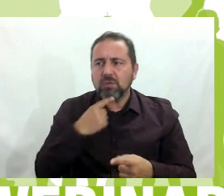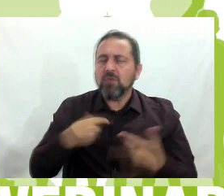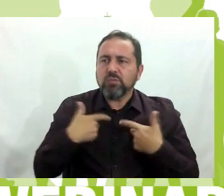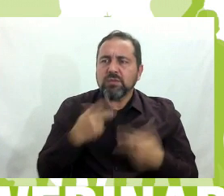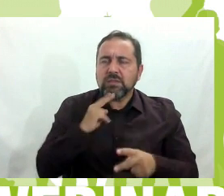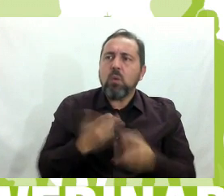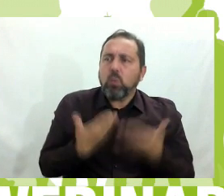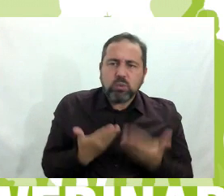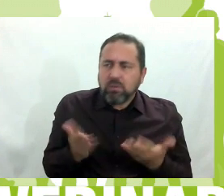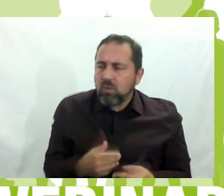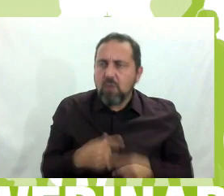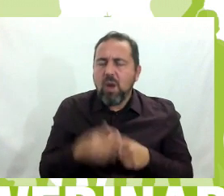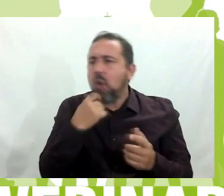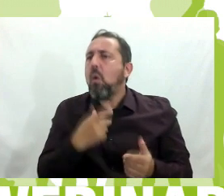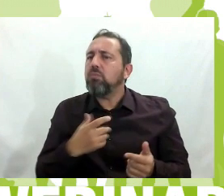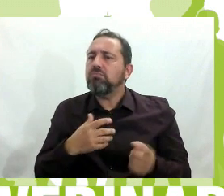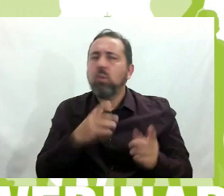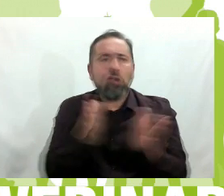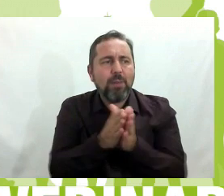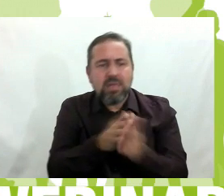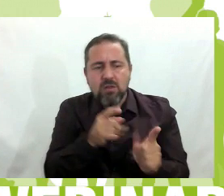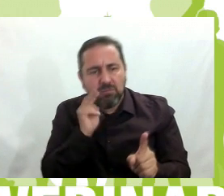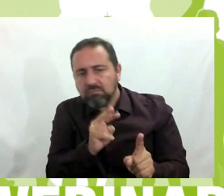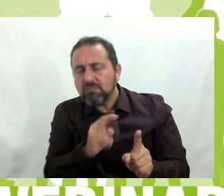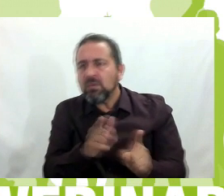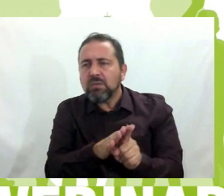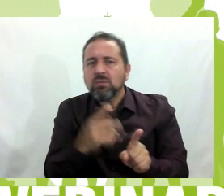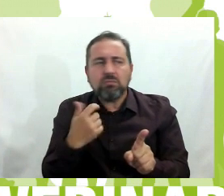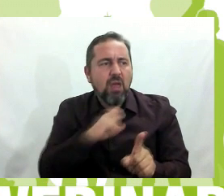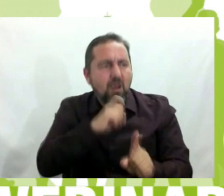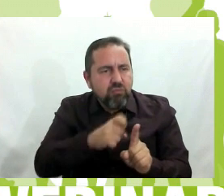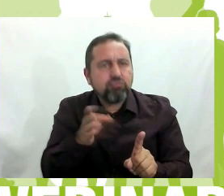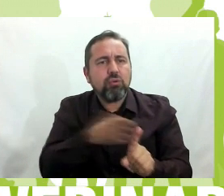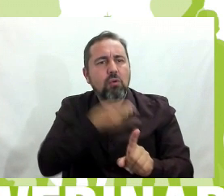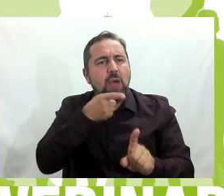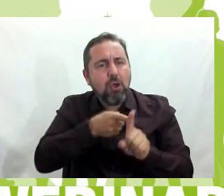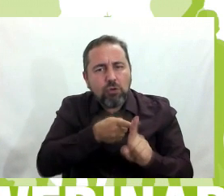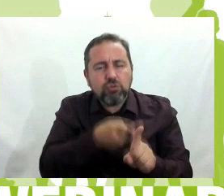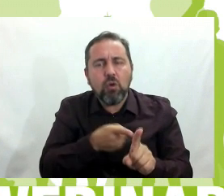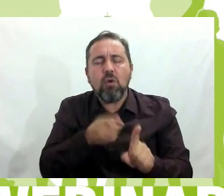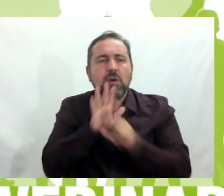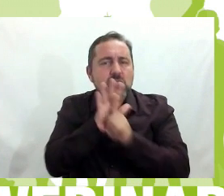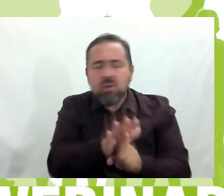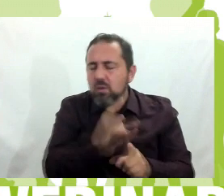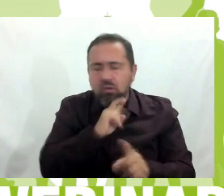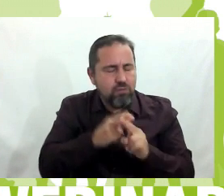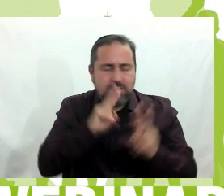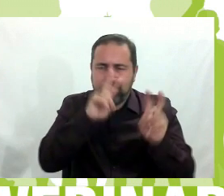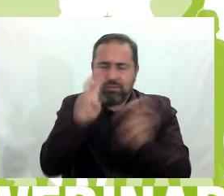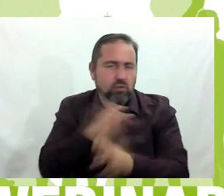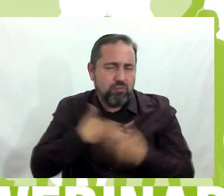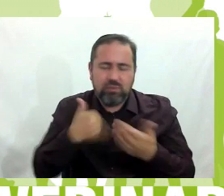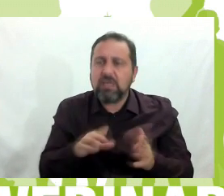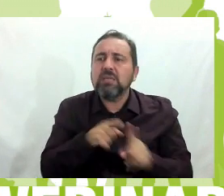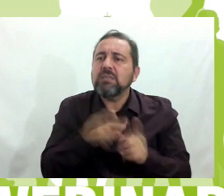o que se atreve a decir que un compañero está sufriendo abuso, acoso, bullying, como lo queráis llamar, esto es una